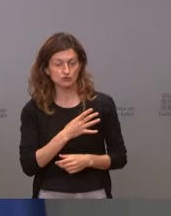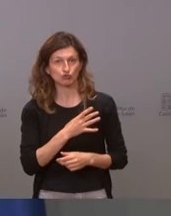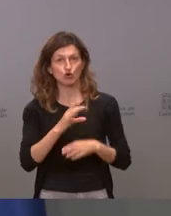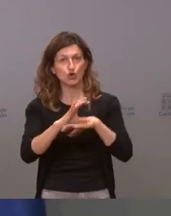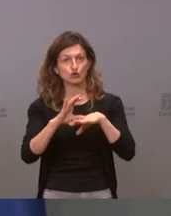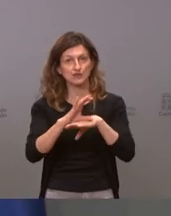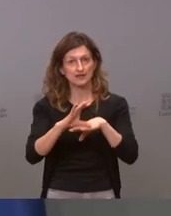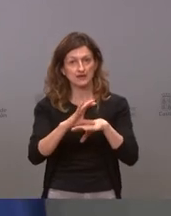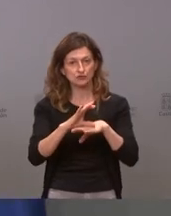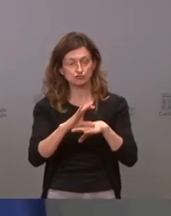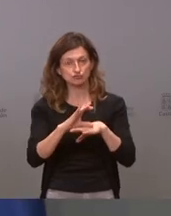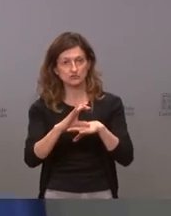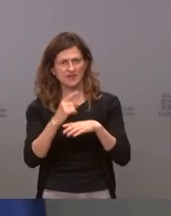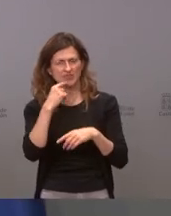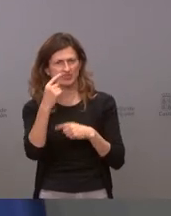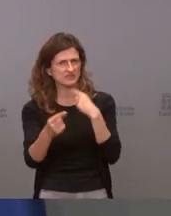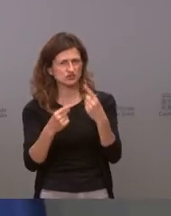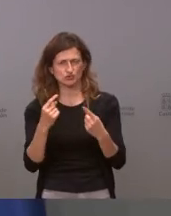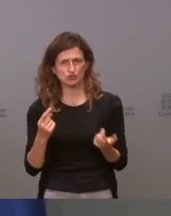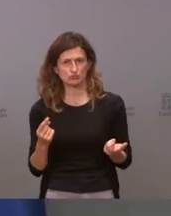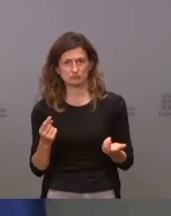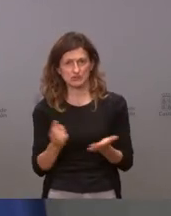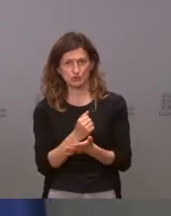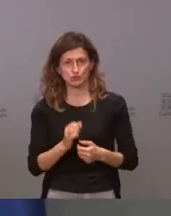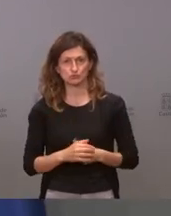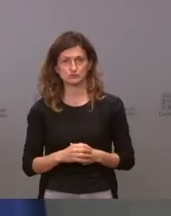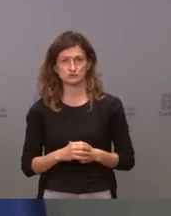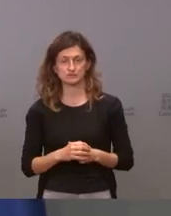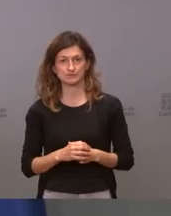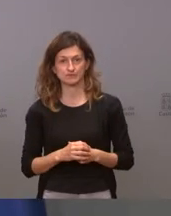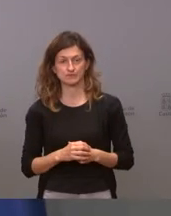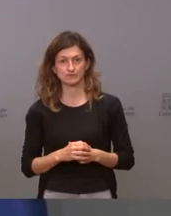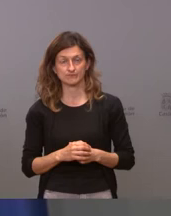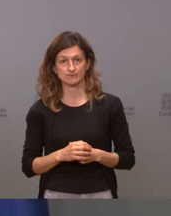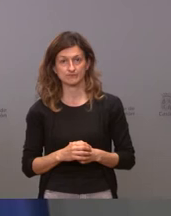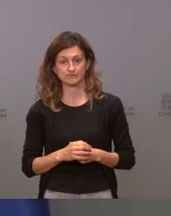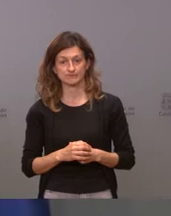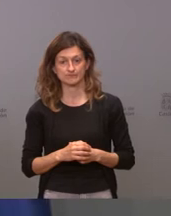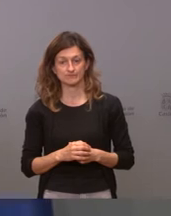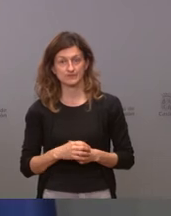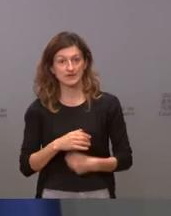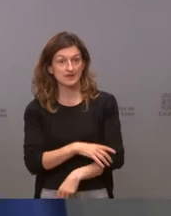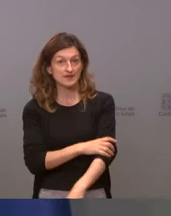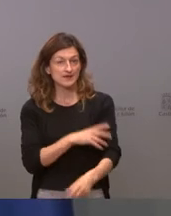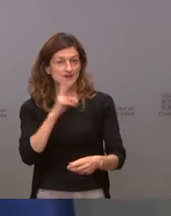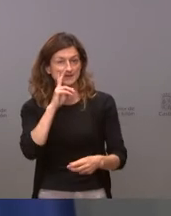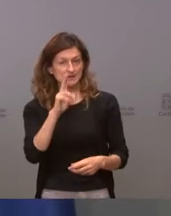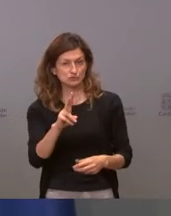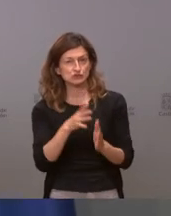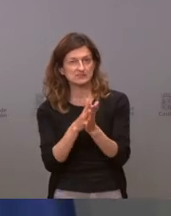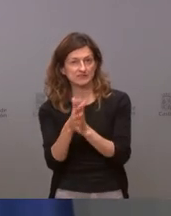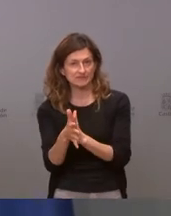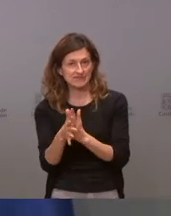consejeros se lo hemos dicho todo el mundo eso quizás es otro síntoma de autoritarismo